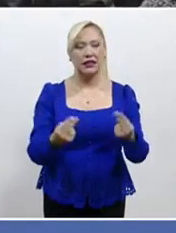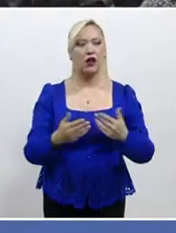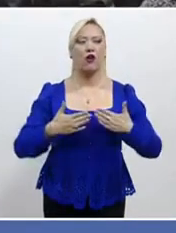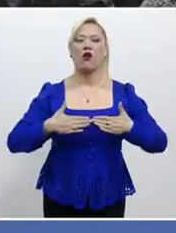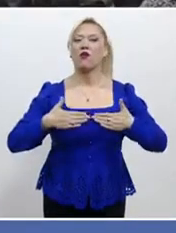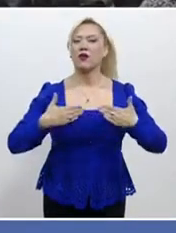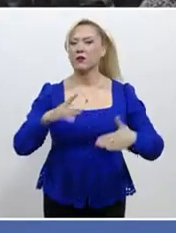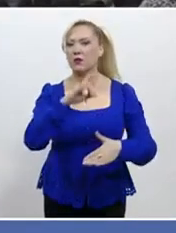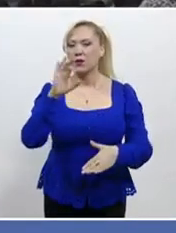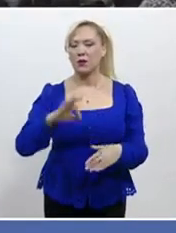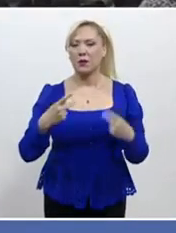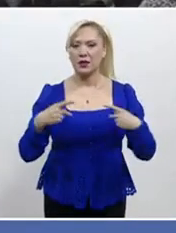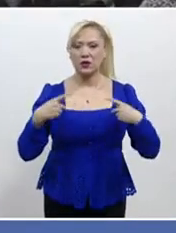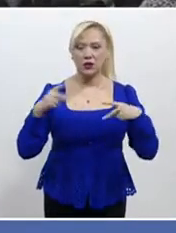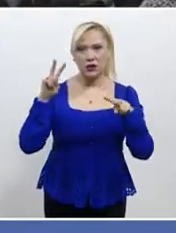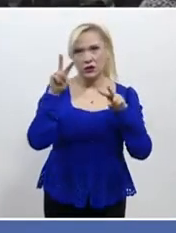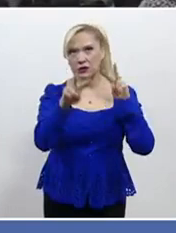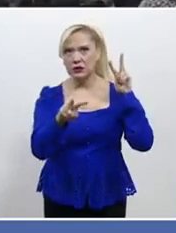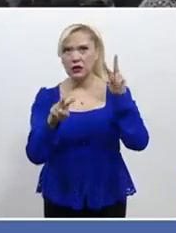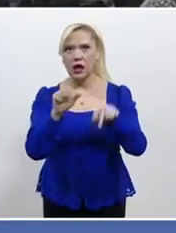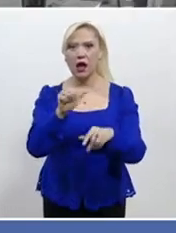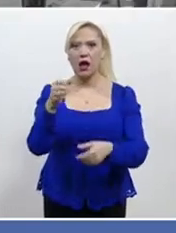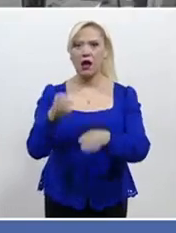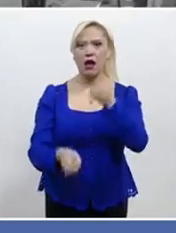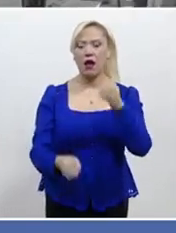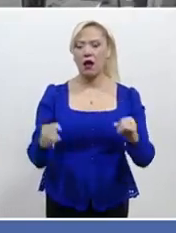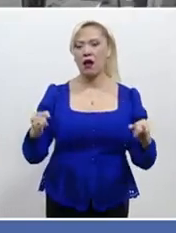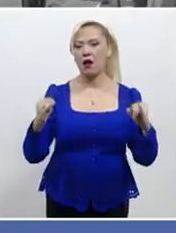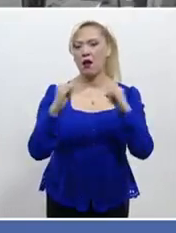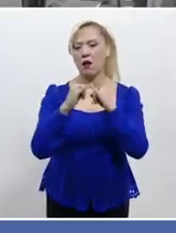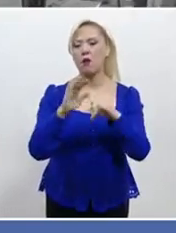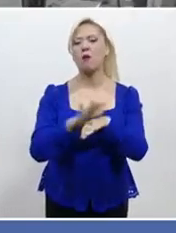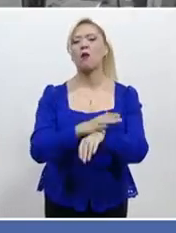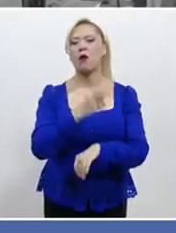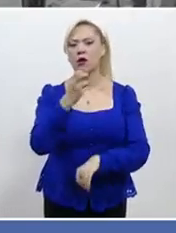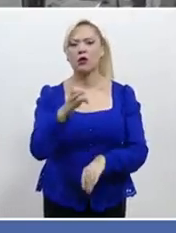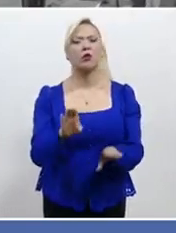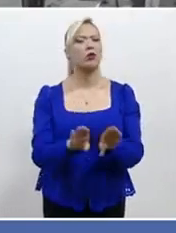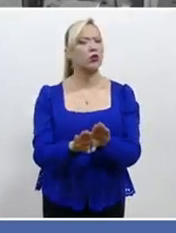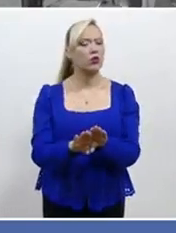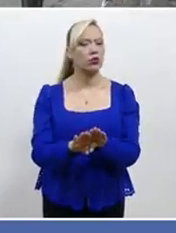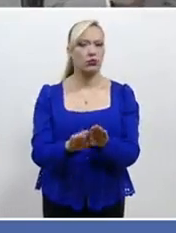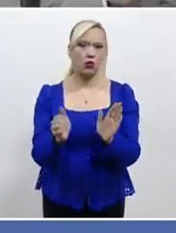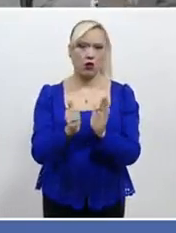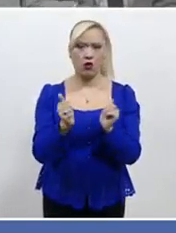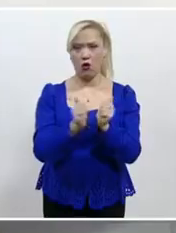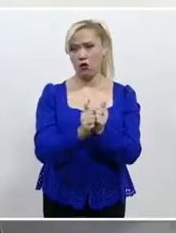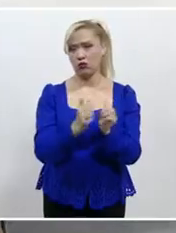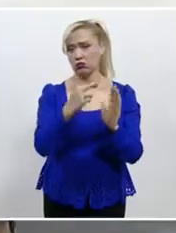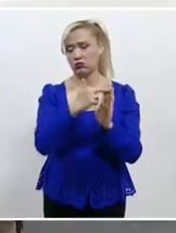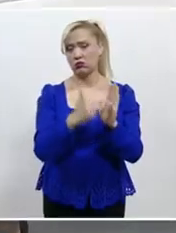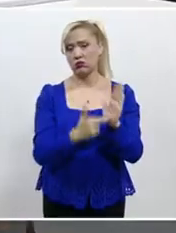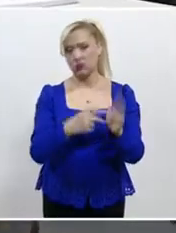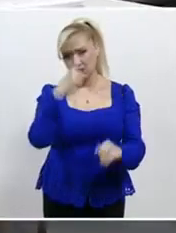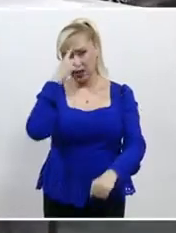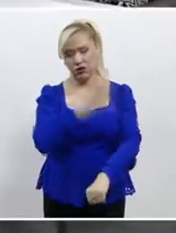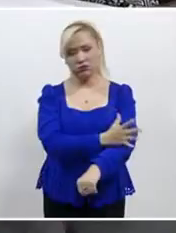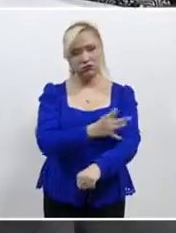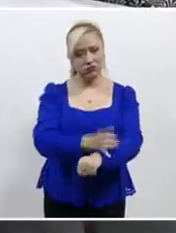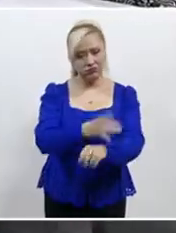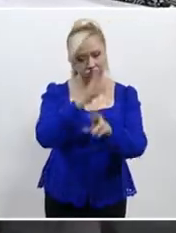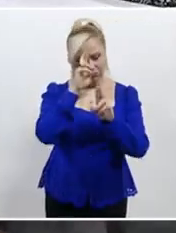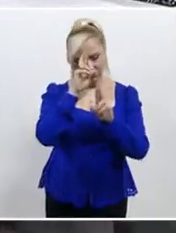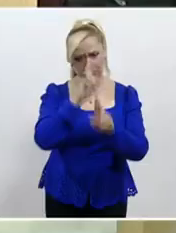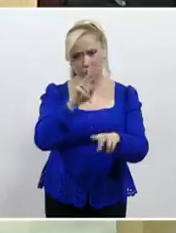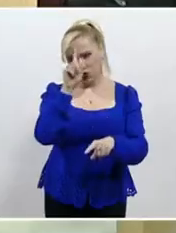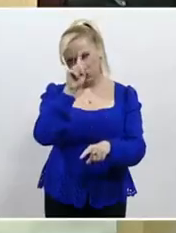confianza de la ciudadanía en las instituciones judiciales y ello puede lograrse mediante un código de ética. Se trata de una guía o